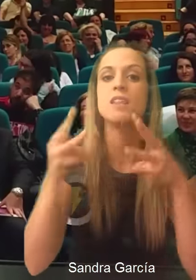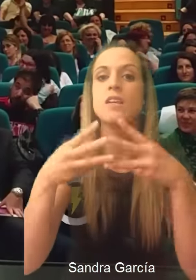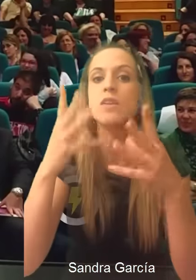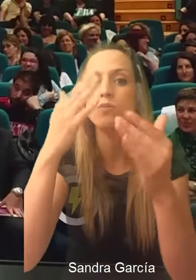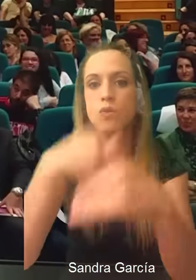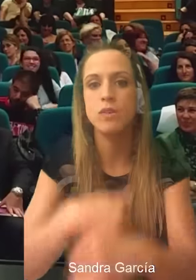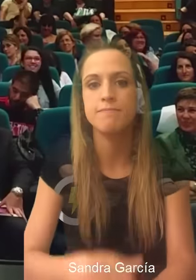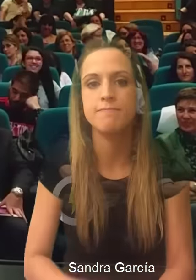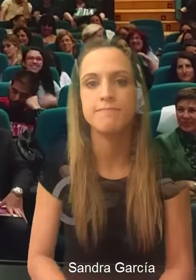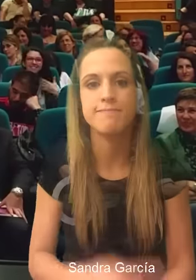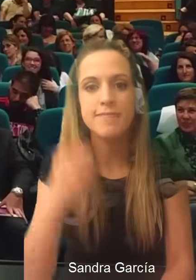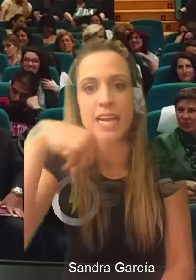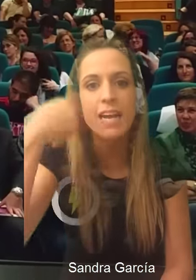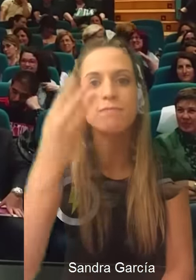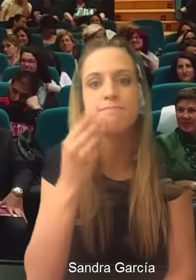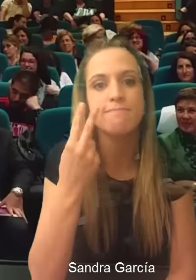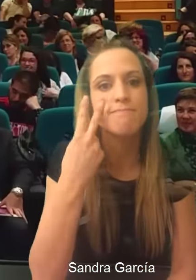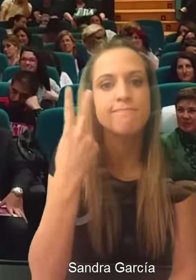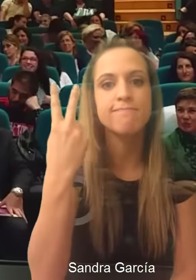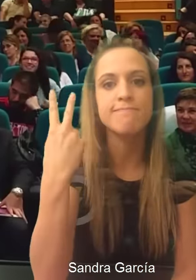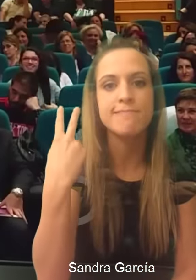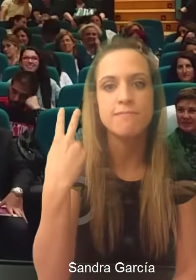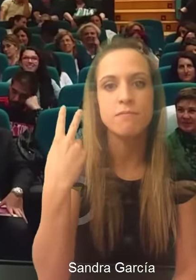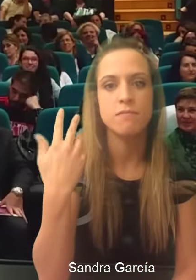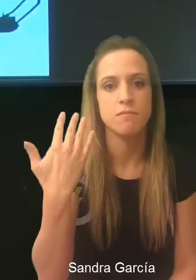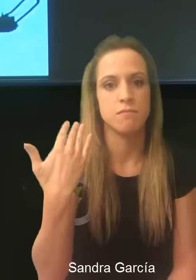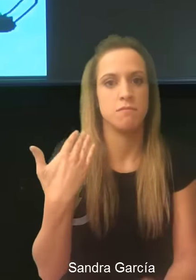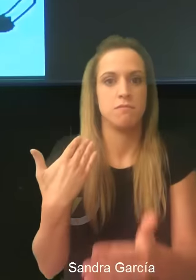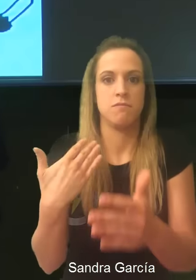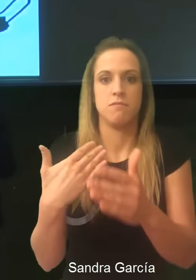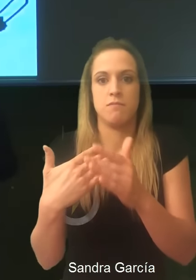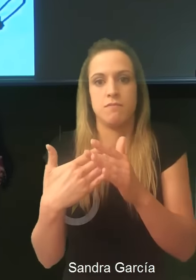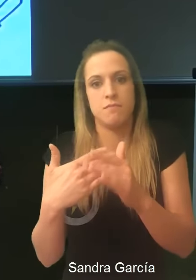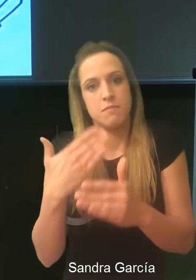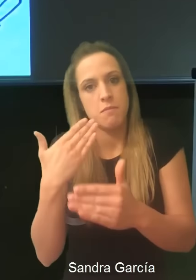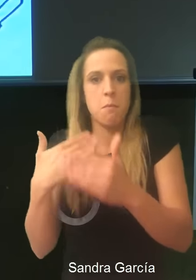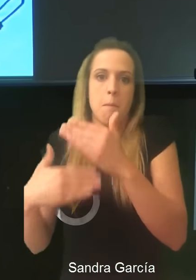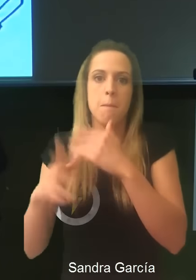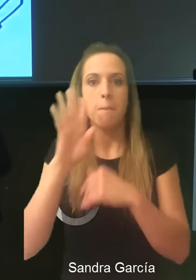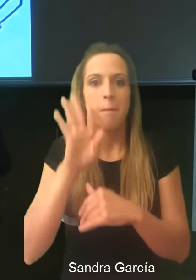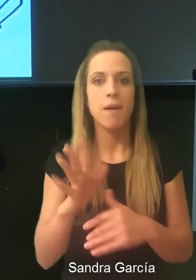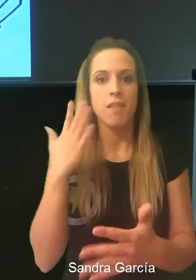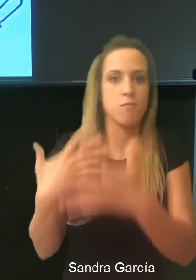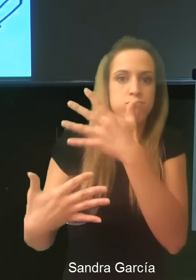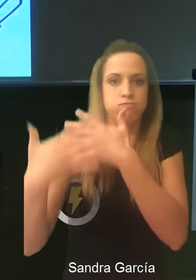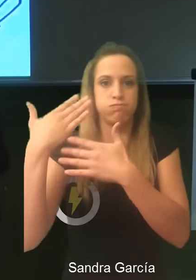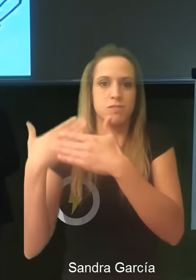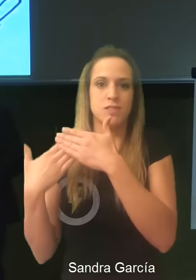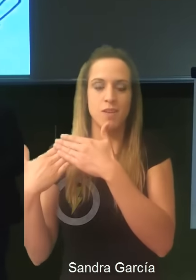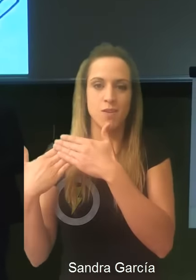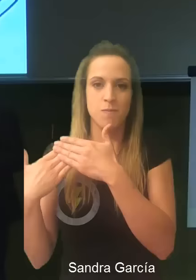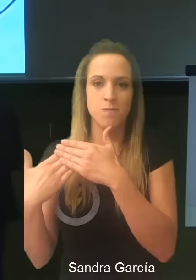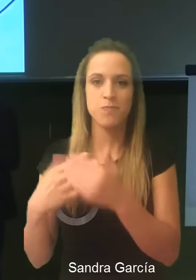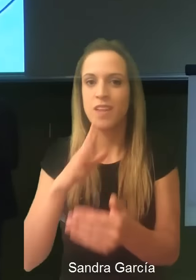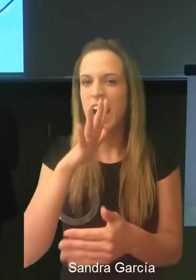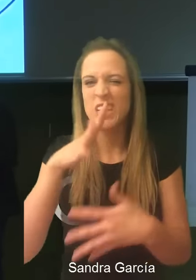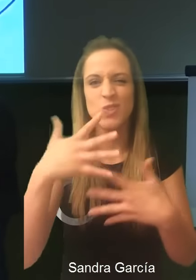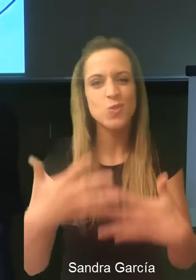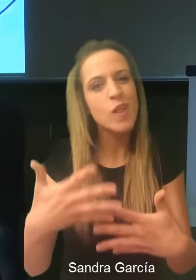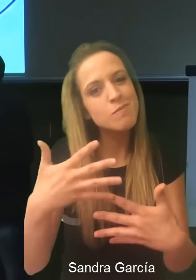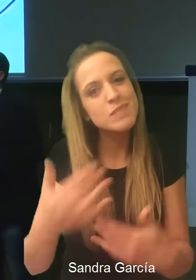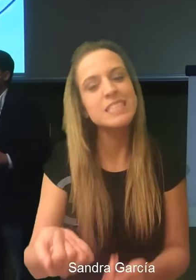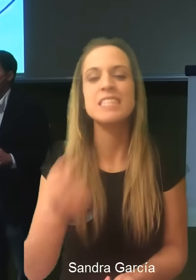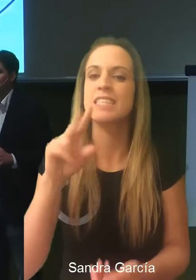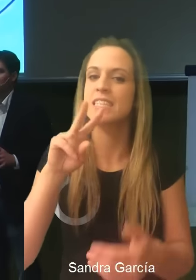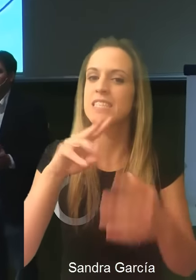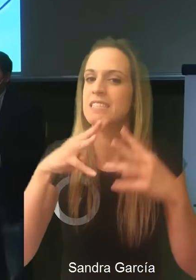No tenéis internet y mira qué cara se os queda, ¿verdad? Retrocedemos un poquito en el pasado y hoy en día